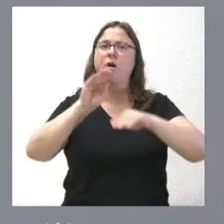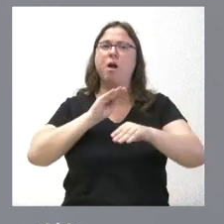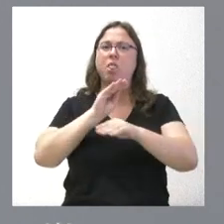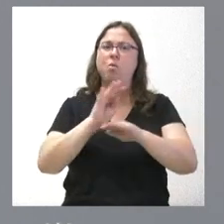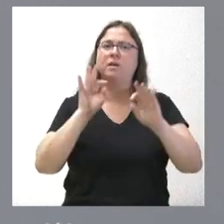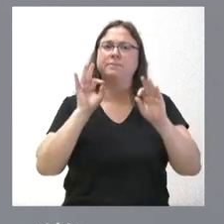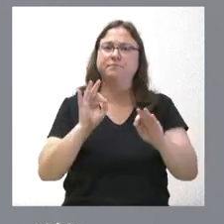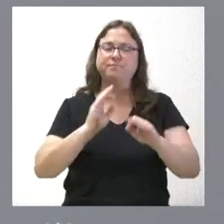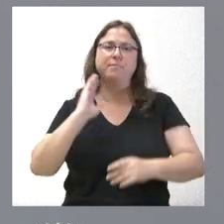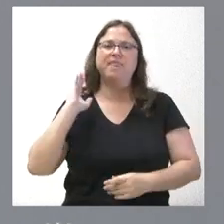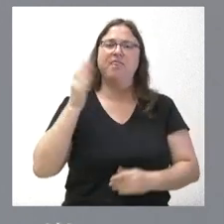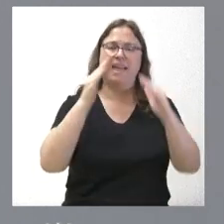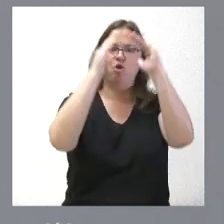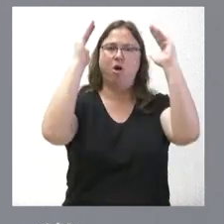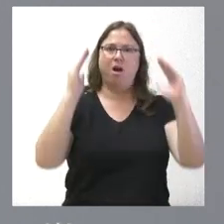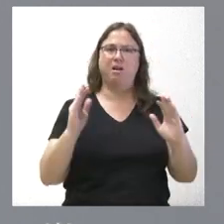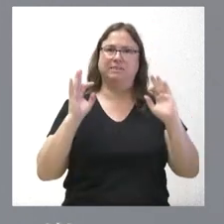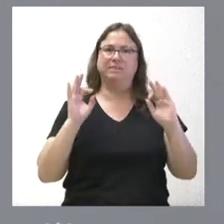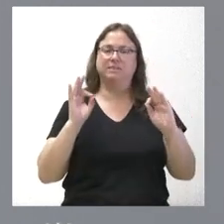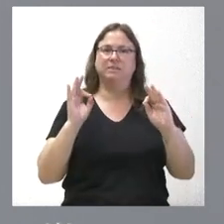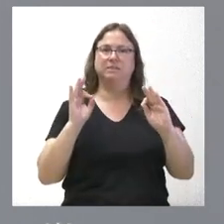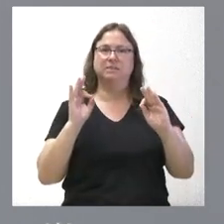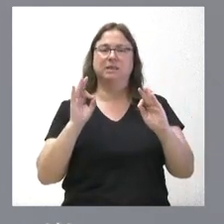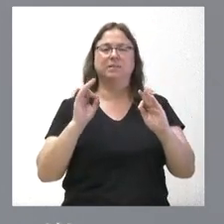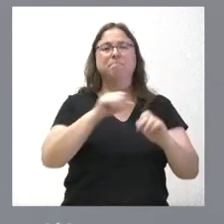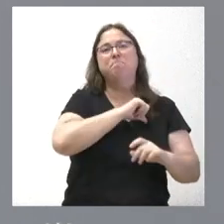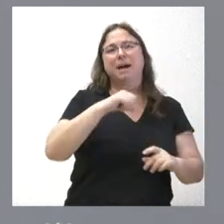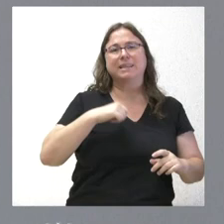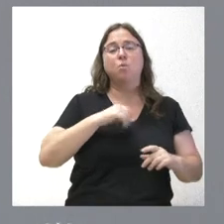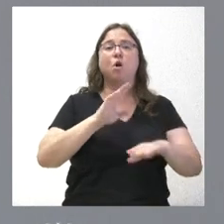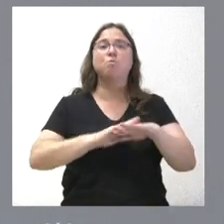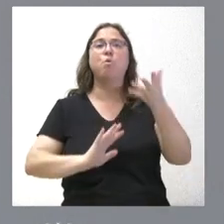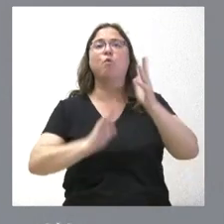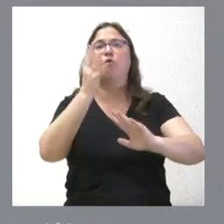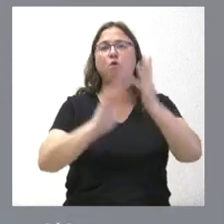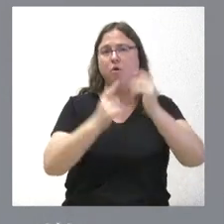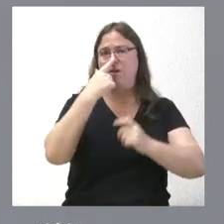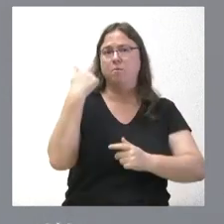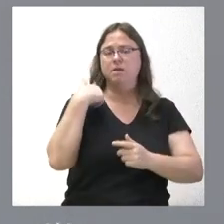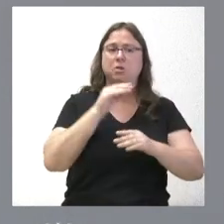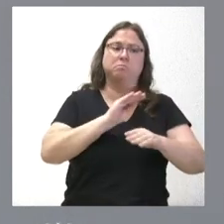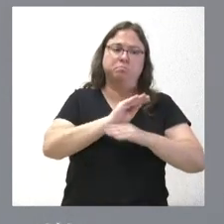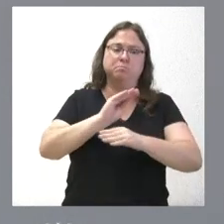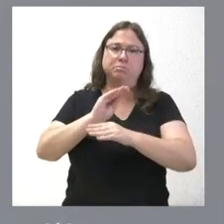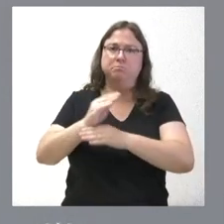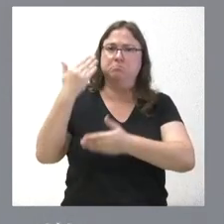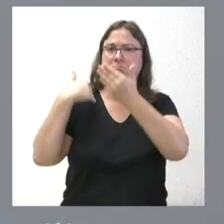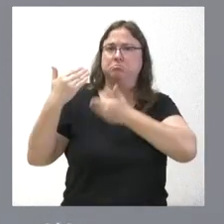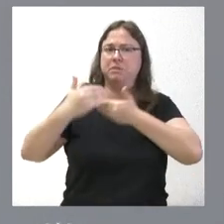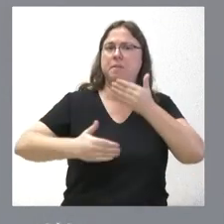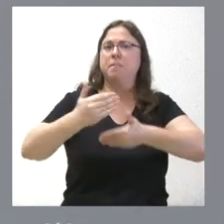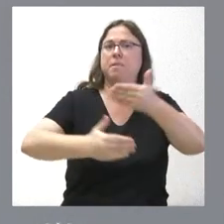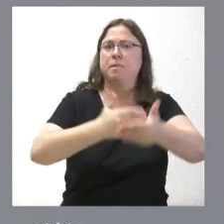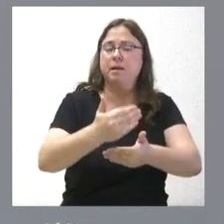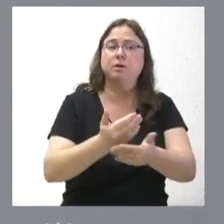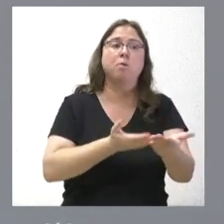en daños causados en edificaciones y en enseres de particulares con motivo de los incendios. Fuimos resolviéndolas para ser más ágiles a medida